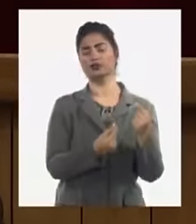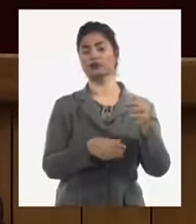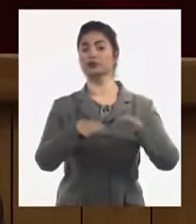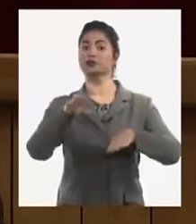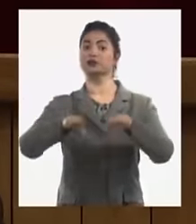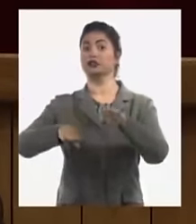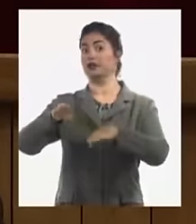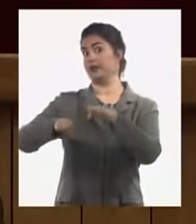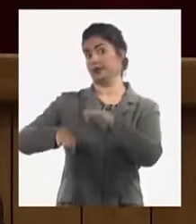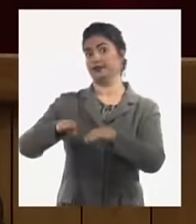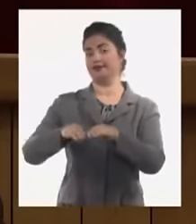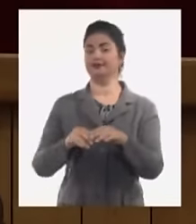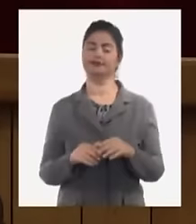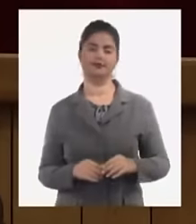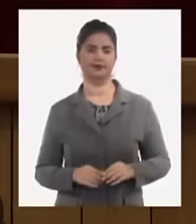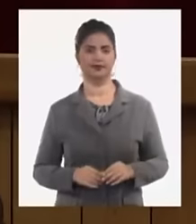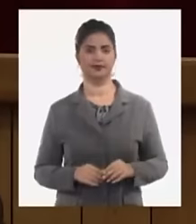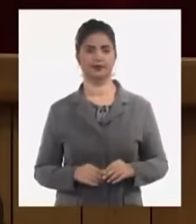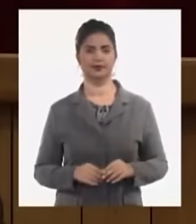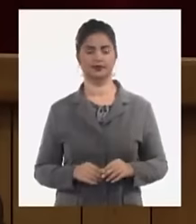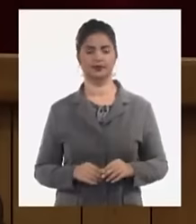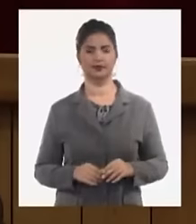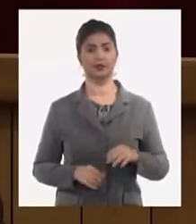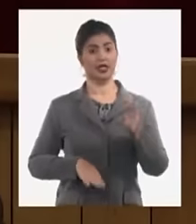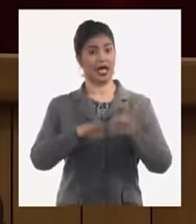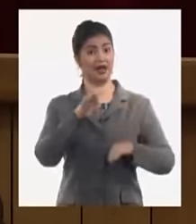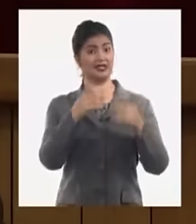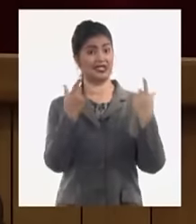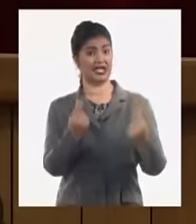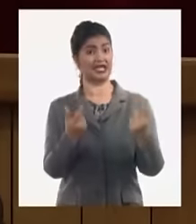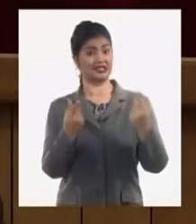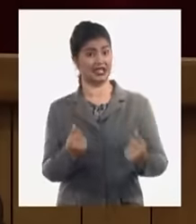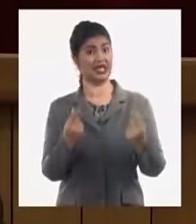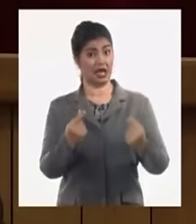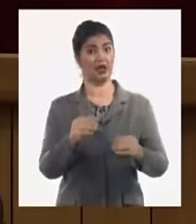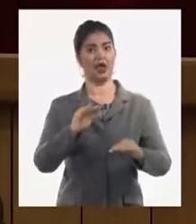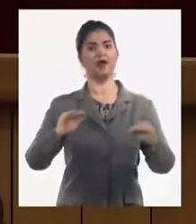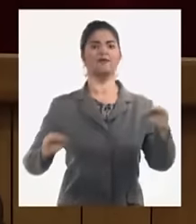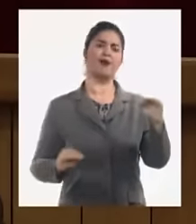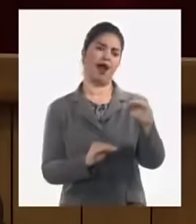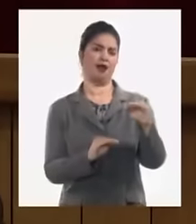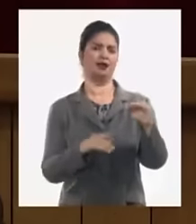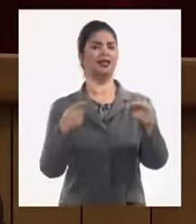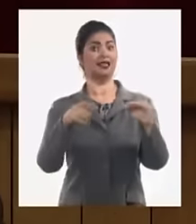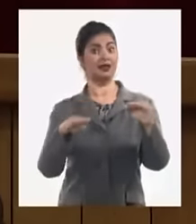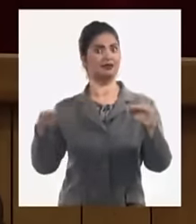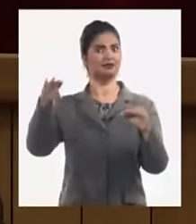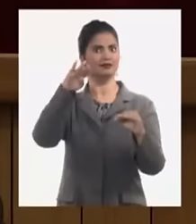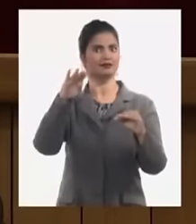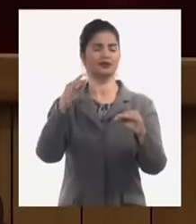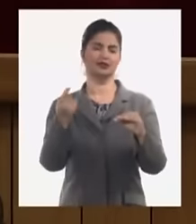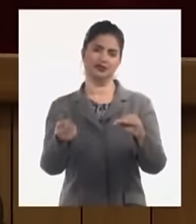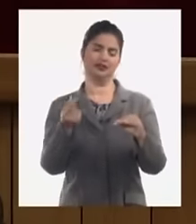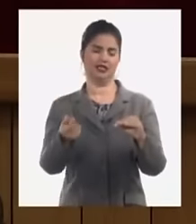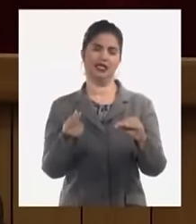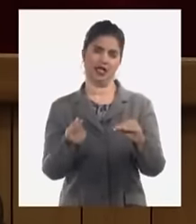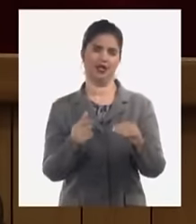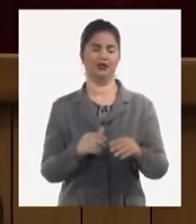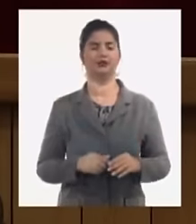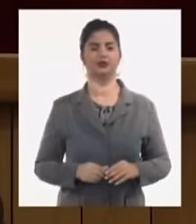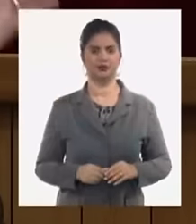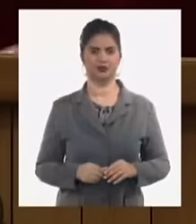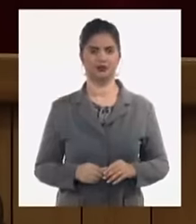muchos casos la cantidad de decenas y decenas de millones no está por la evasión sino está por la subdeclaración